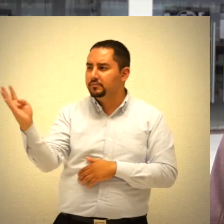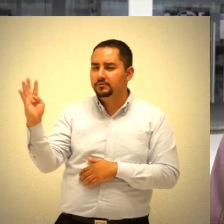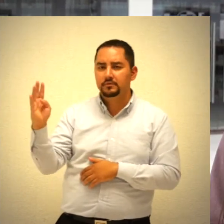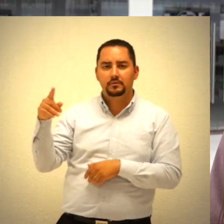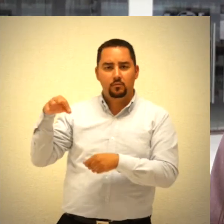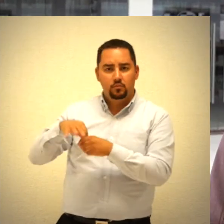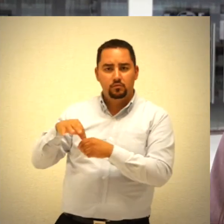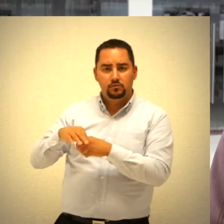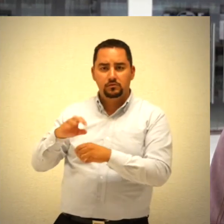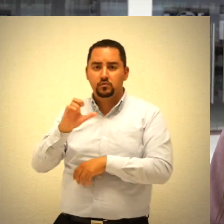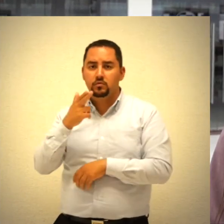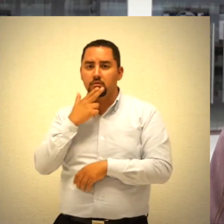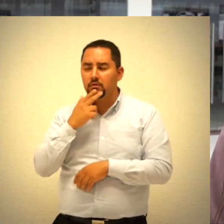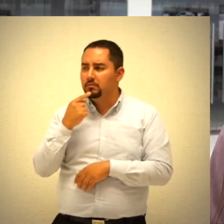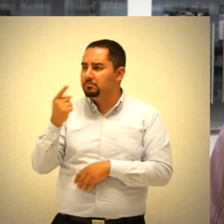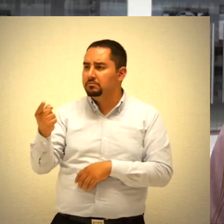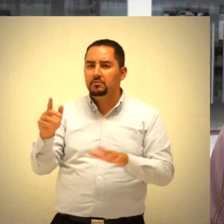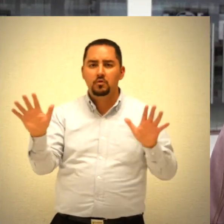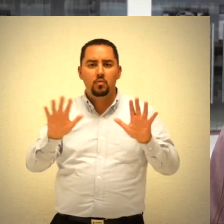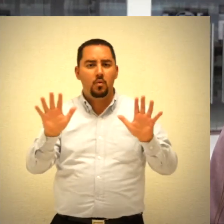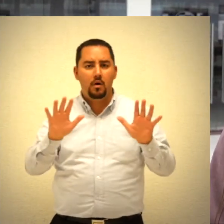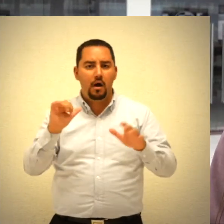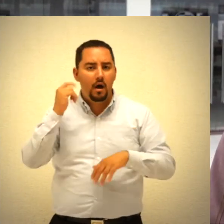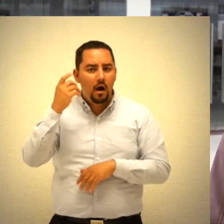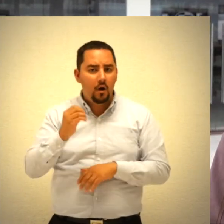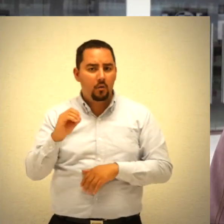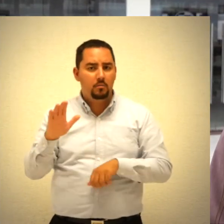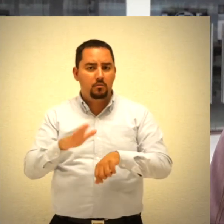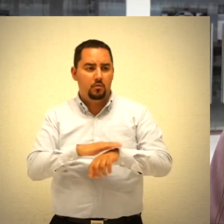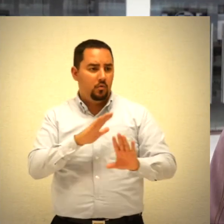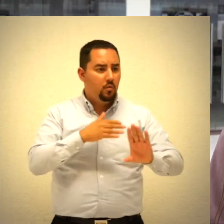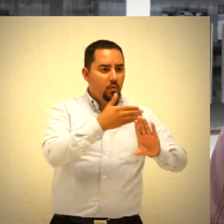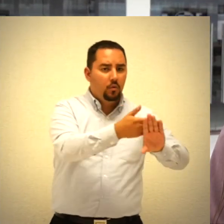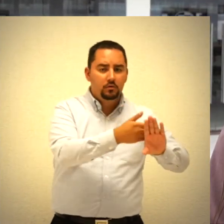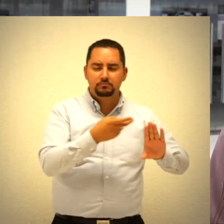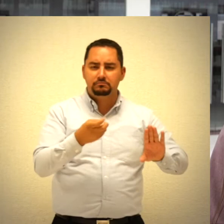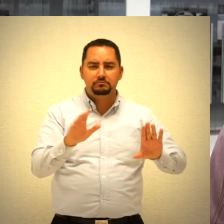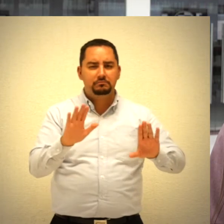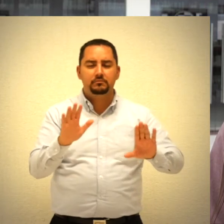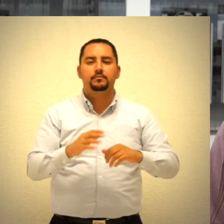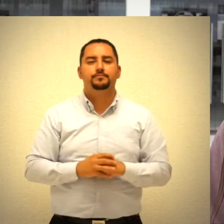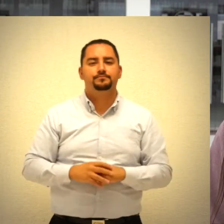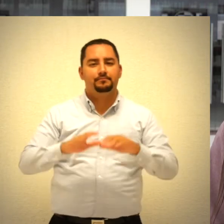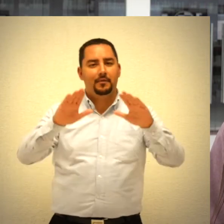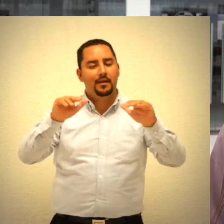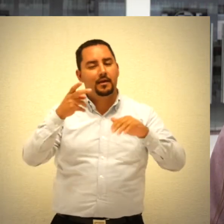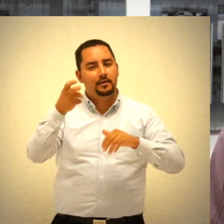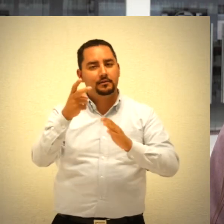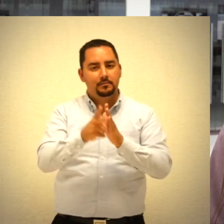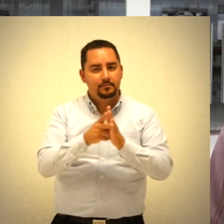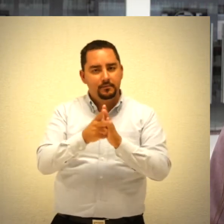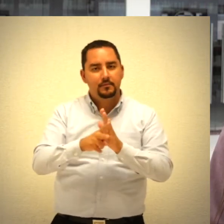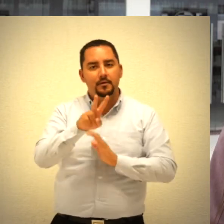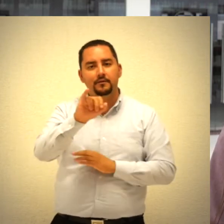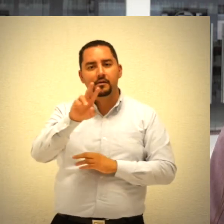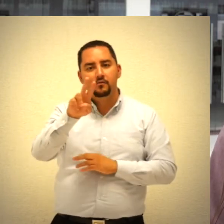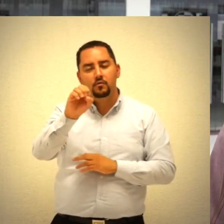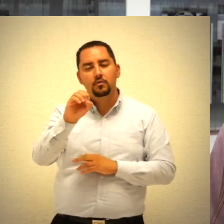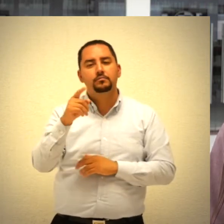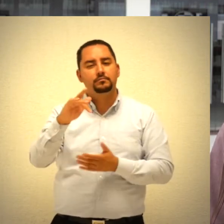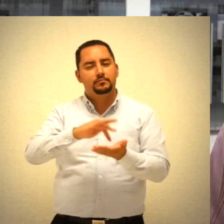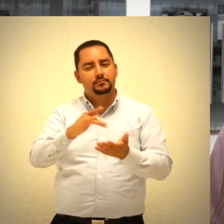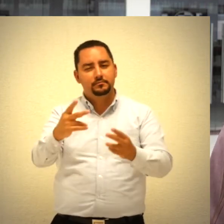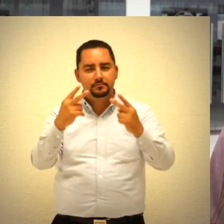de Chihuahua determinó inexistentes las infracciones atribuidas a los denunciados. Nos despedimos de esta transmisión en vivo. Gracias por habernos